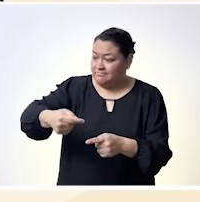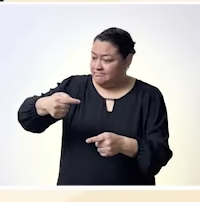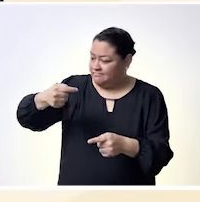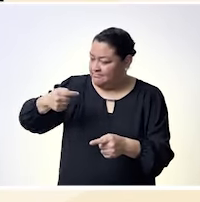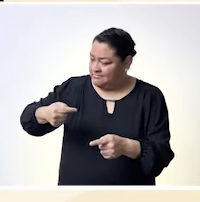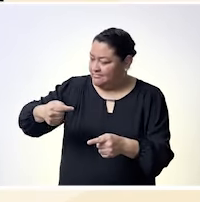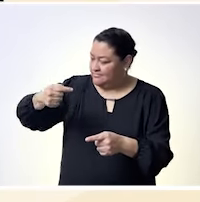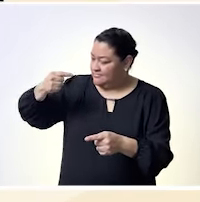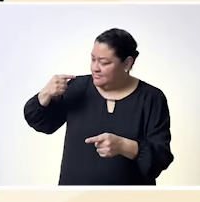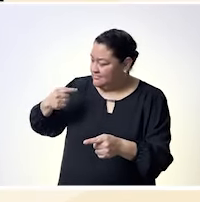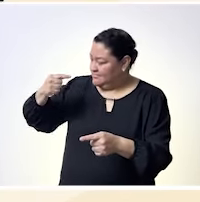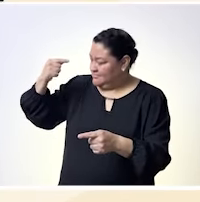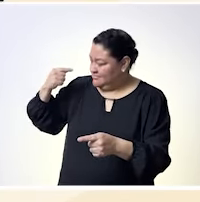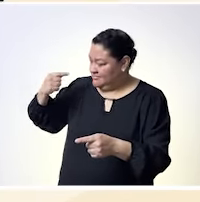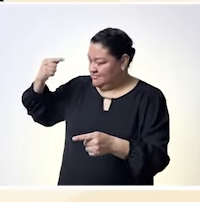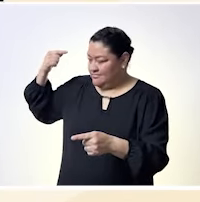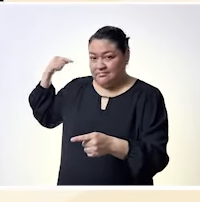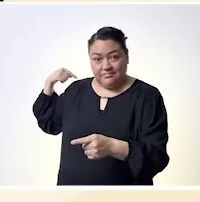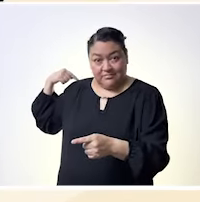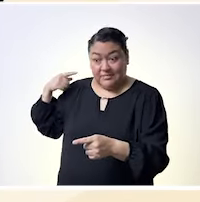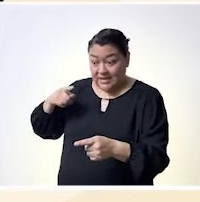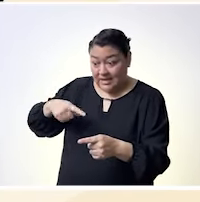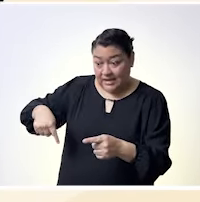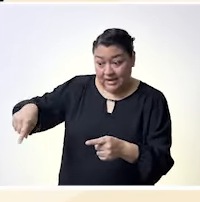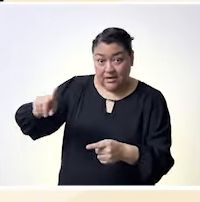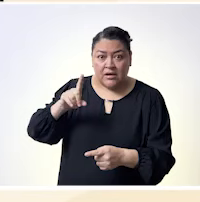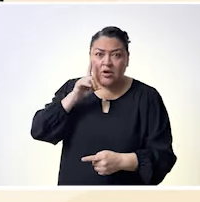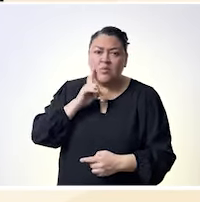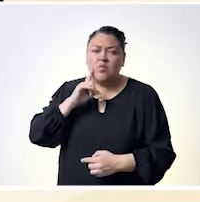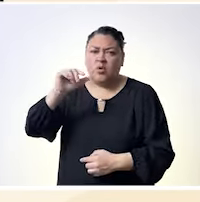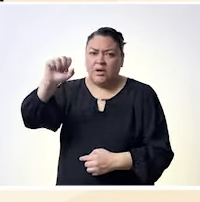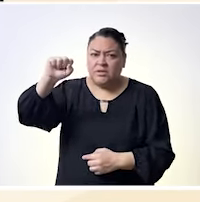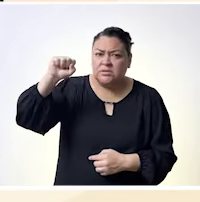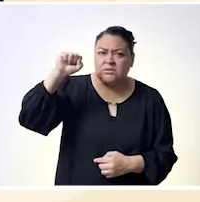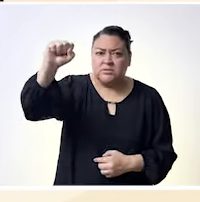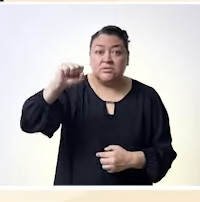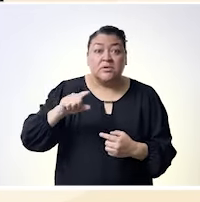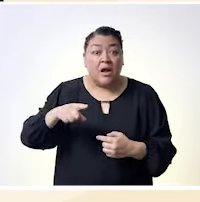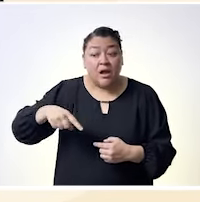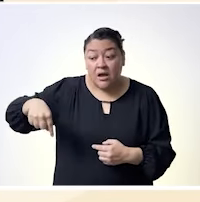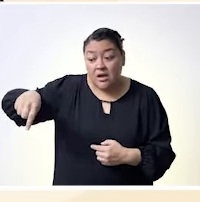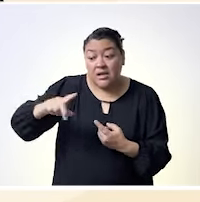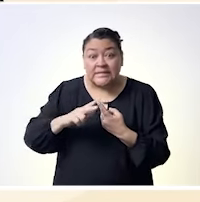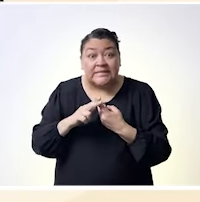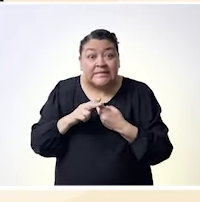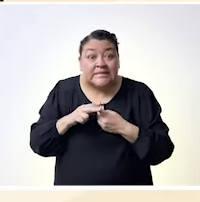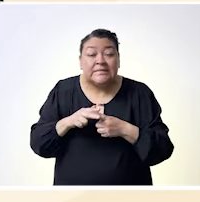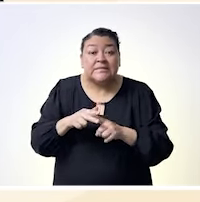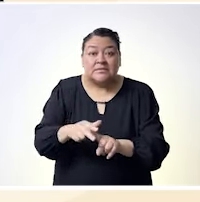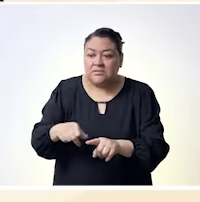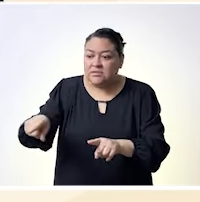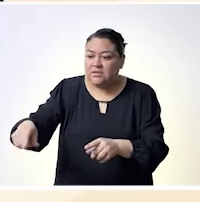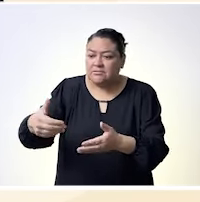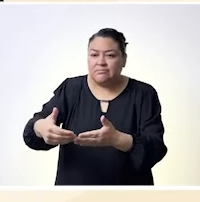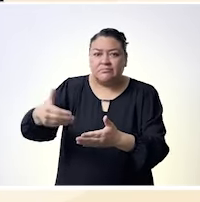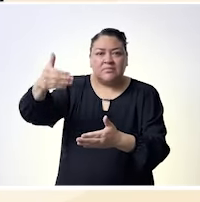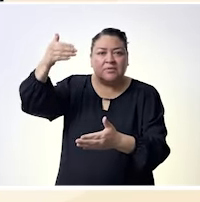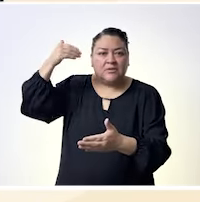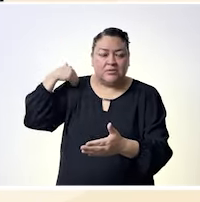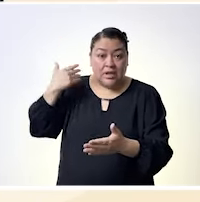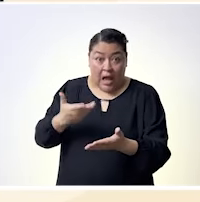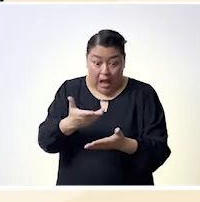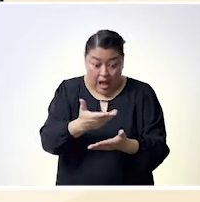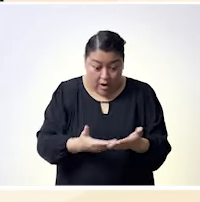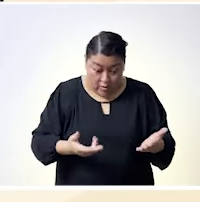trabajada caminada para que quienes vienen pues en realidad tengan ya un mayor gozo y disfruto de sus